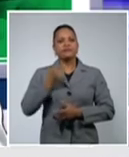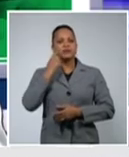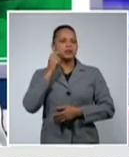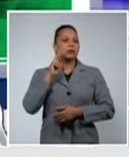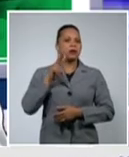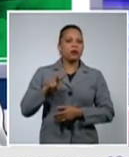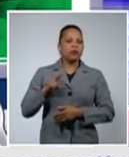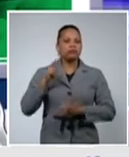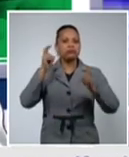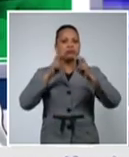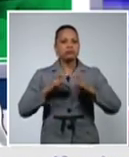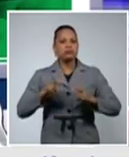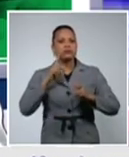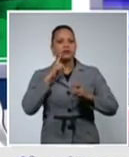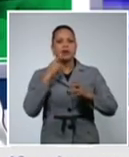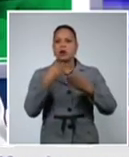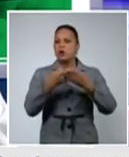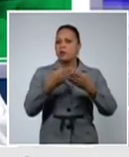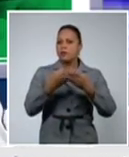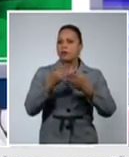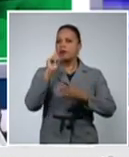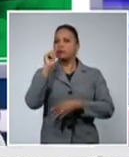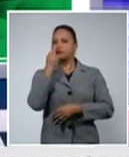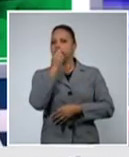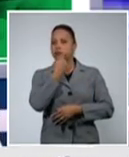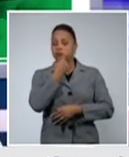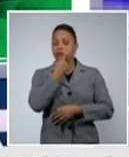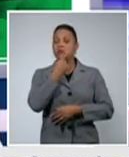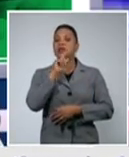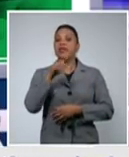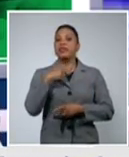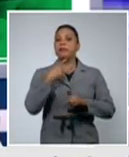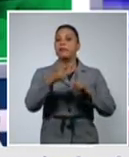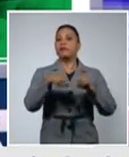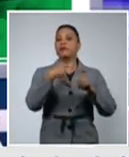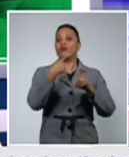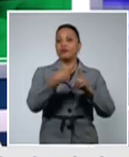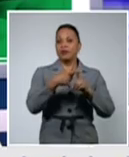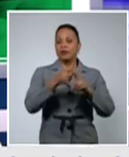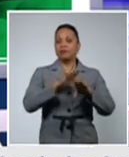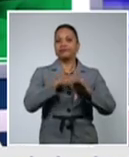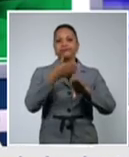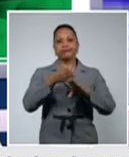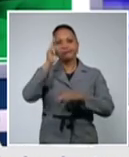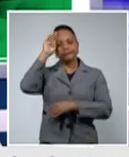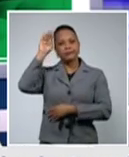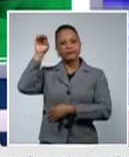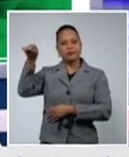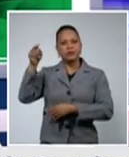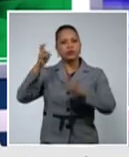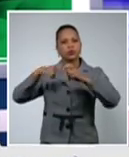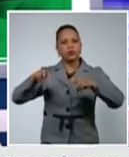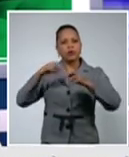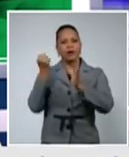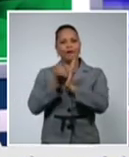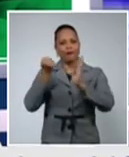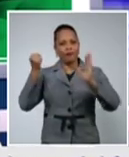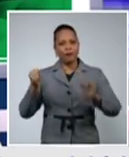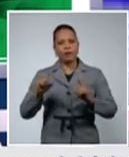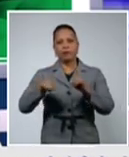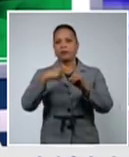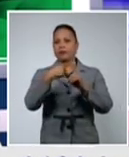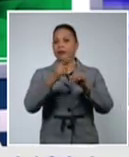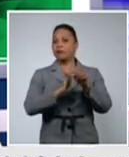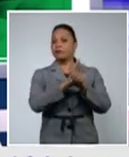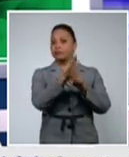hizo el test de antígeno, dio positivo, se ingresó, se estudió, se confirmó y